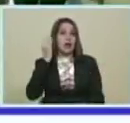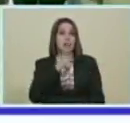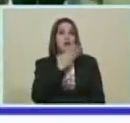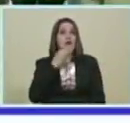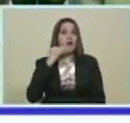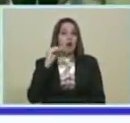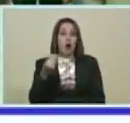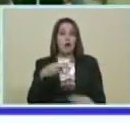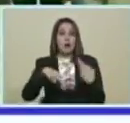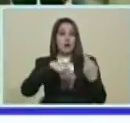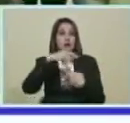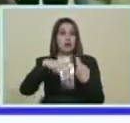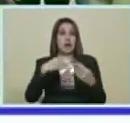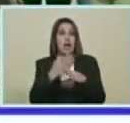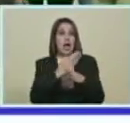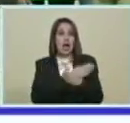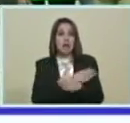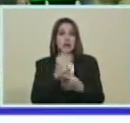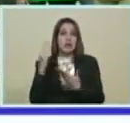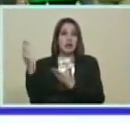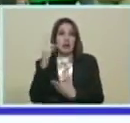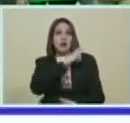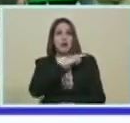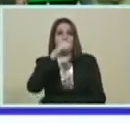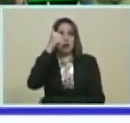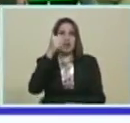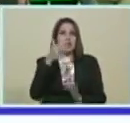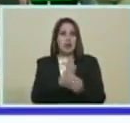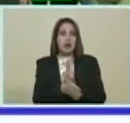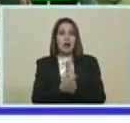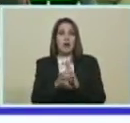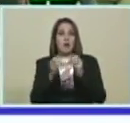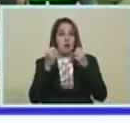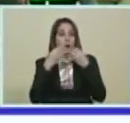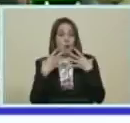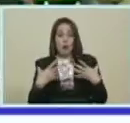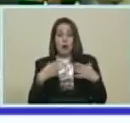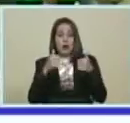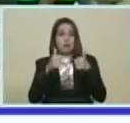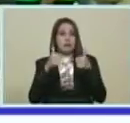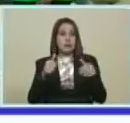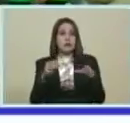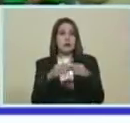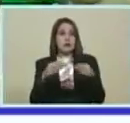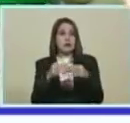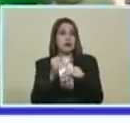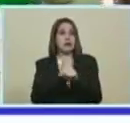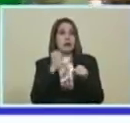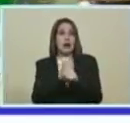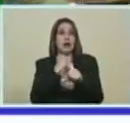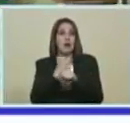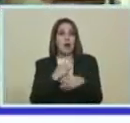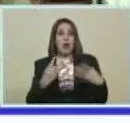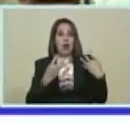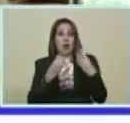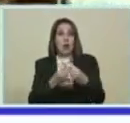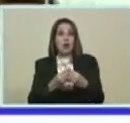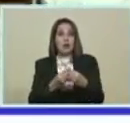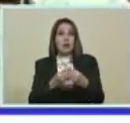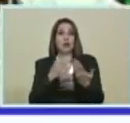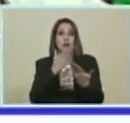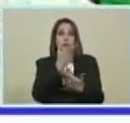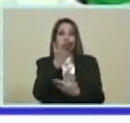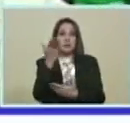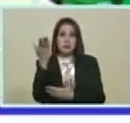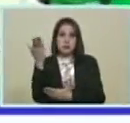Y antes de darle el paso Al comandante Reyes Quiero comentarle Que tenemos un gran equipo Aquí del plan Chamba Juvenil Que nos está acompañando En todo